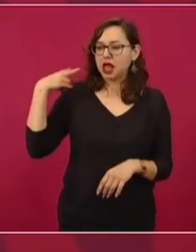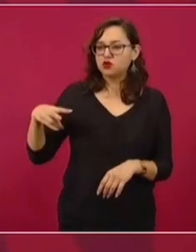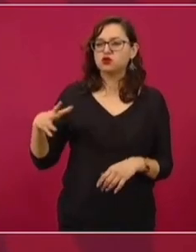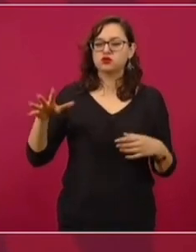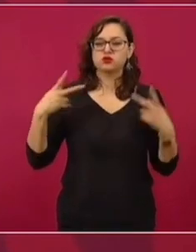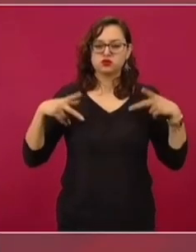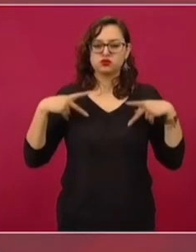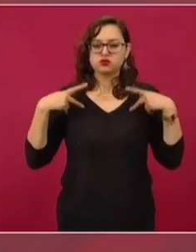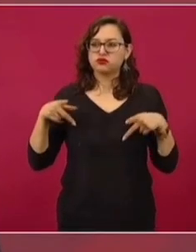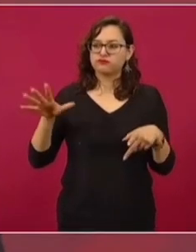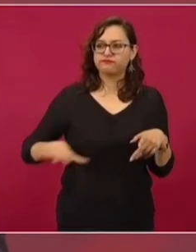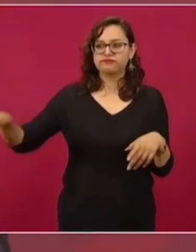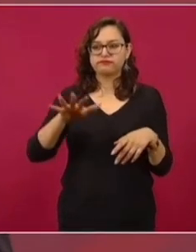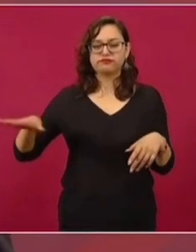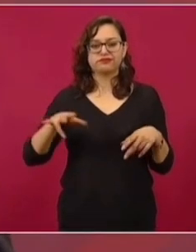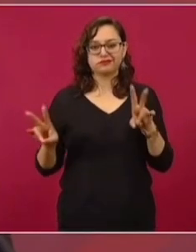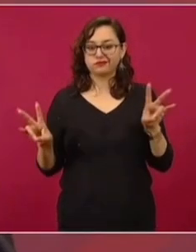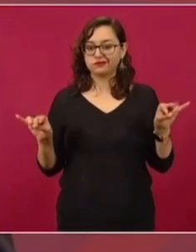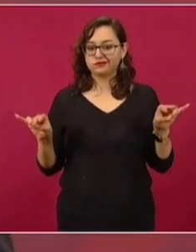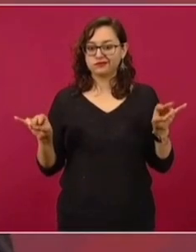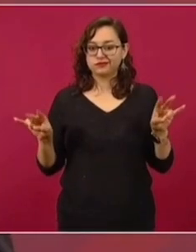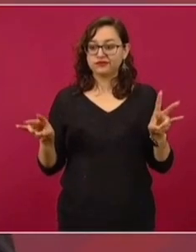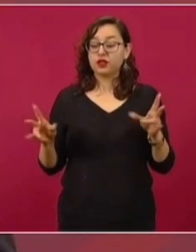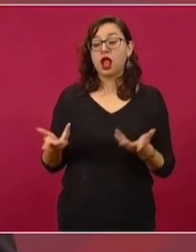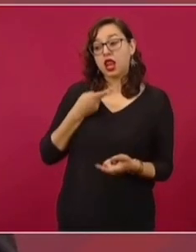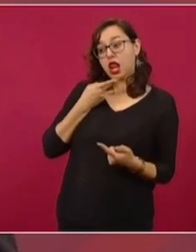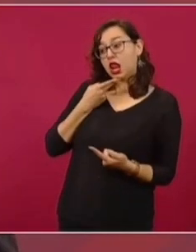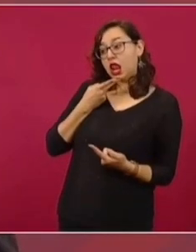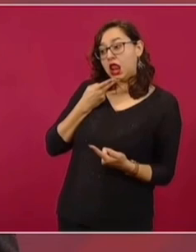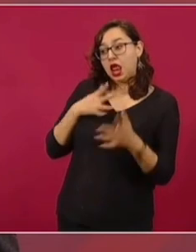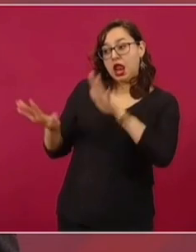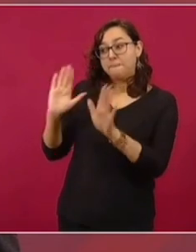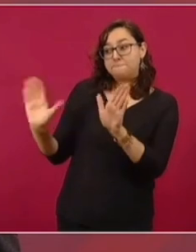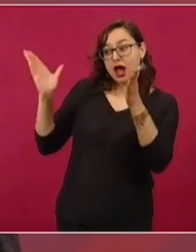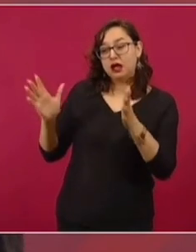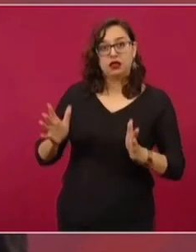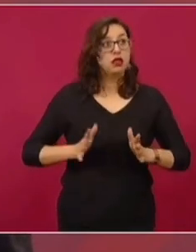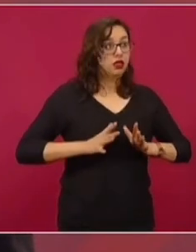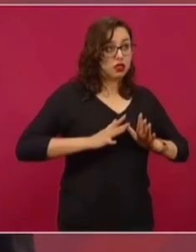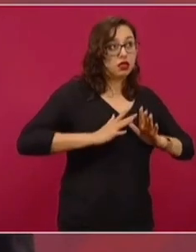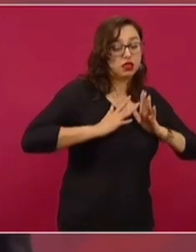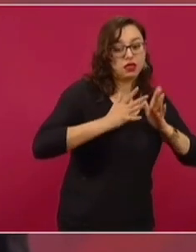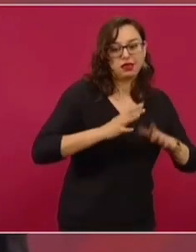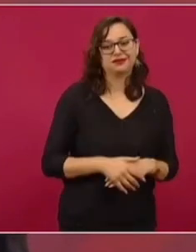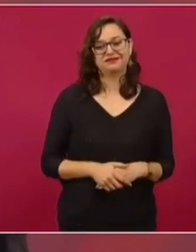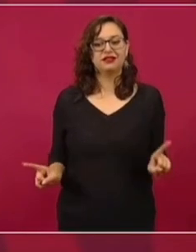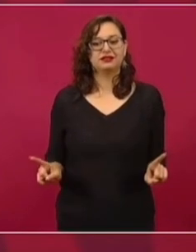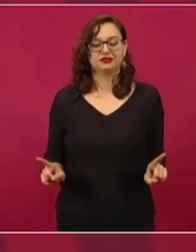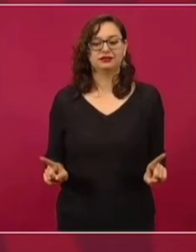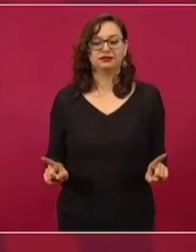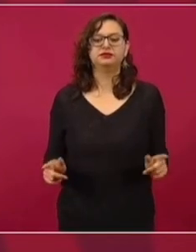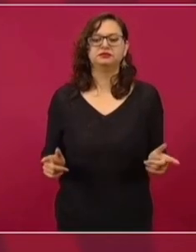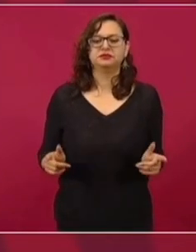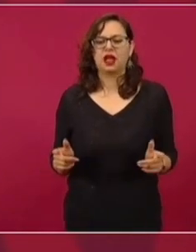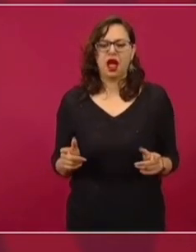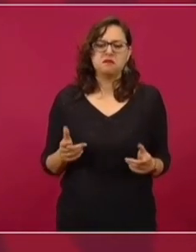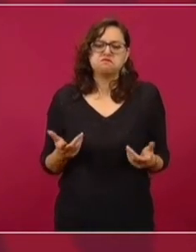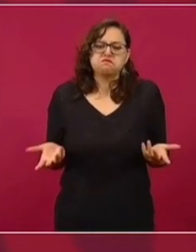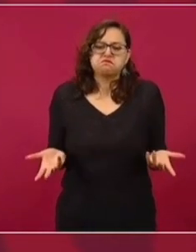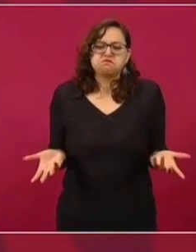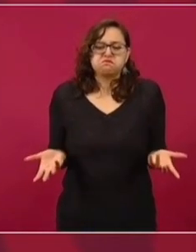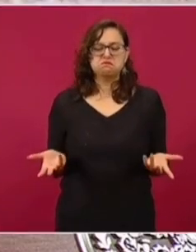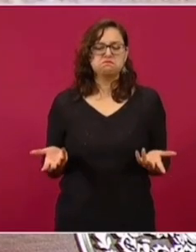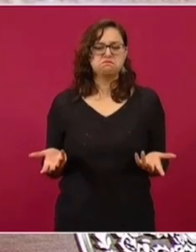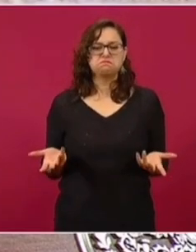están muy despiertos, ya no se dejan historial, ya es otra cosa. No